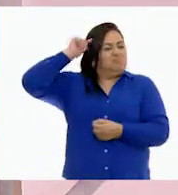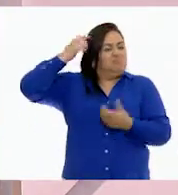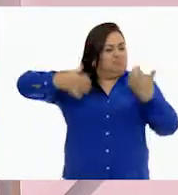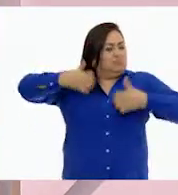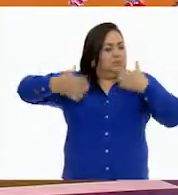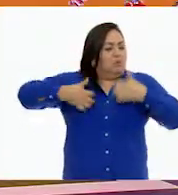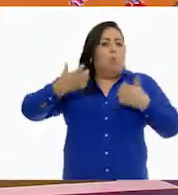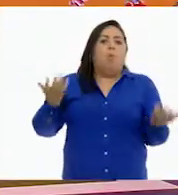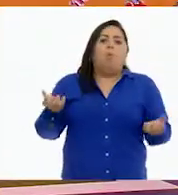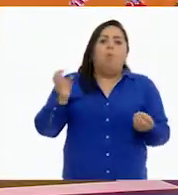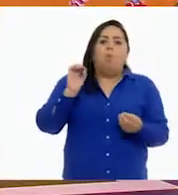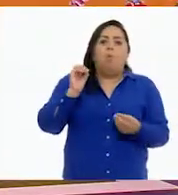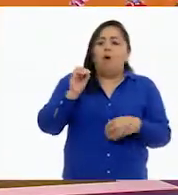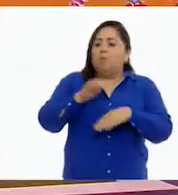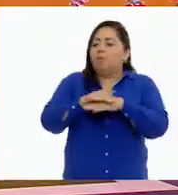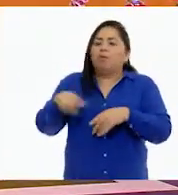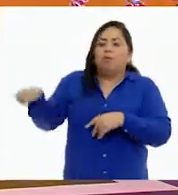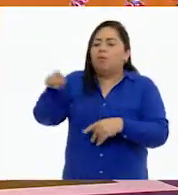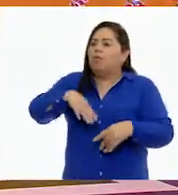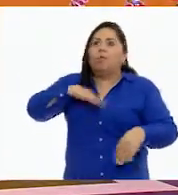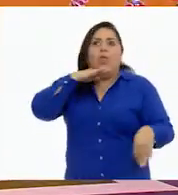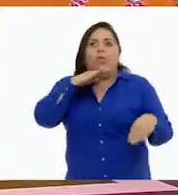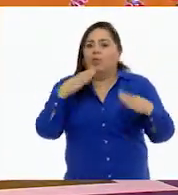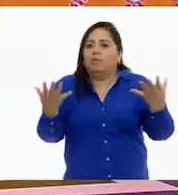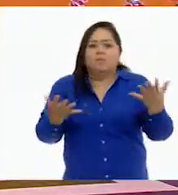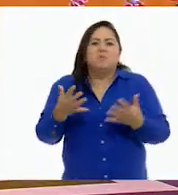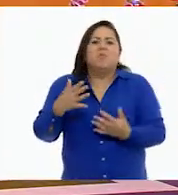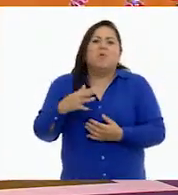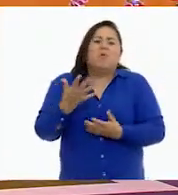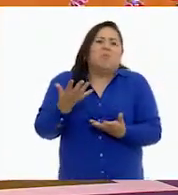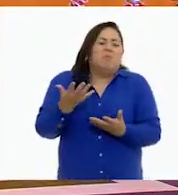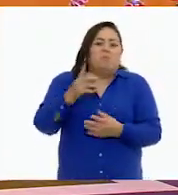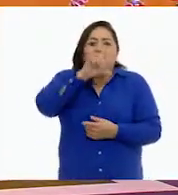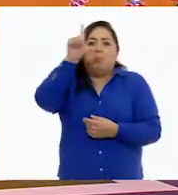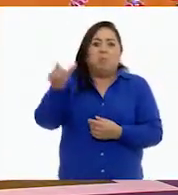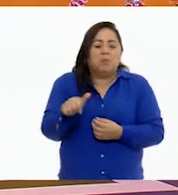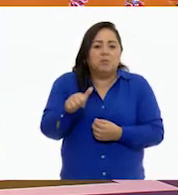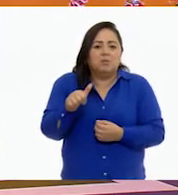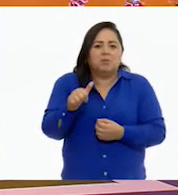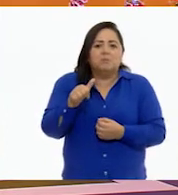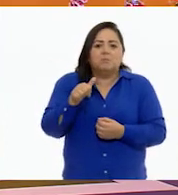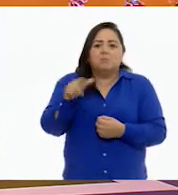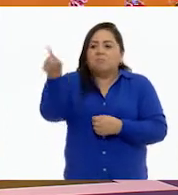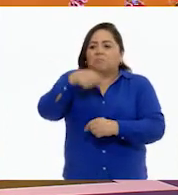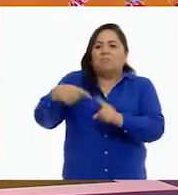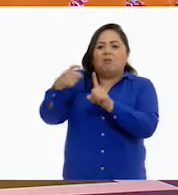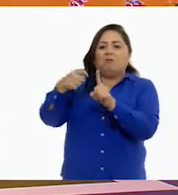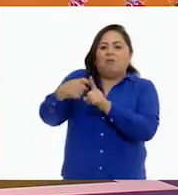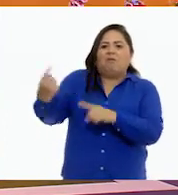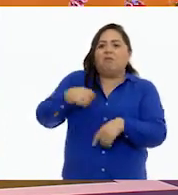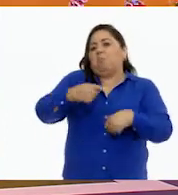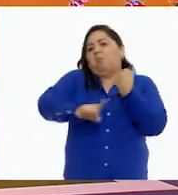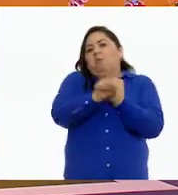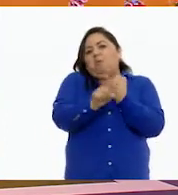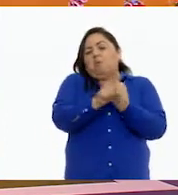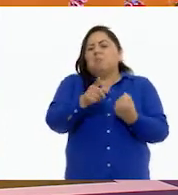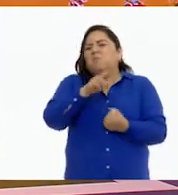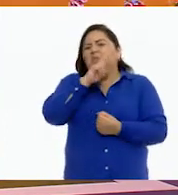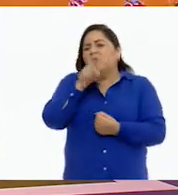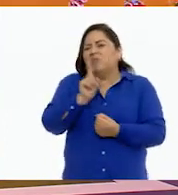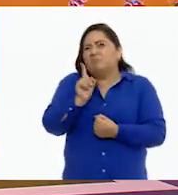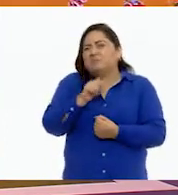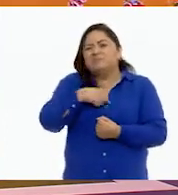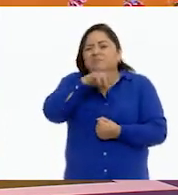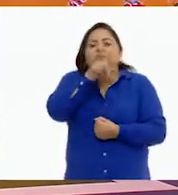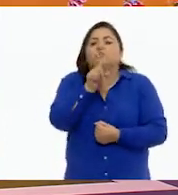o distraigo a mis compañeros y entonces, no sé, después me empiezan a hacer burla porque tengo un problema. No, yo creo que